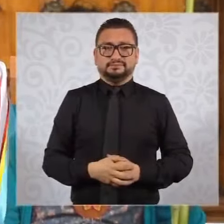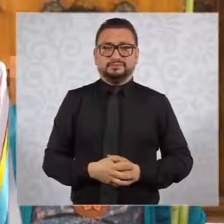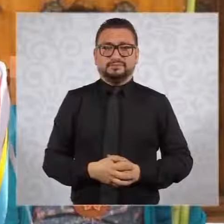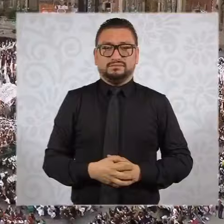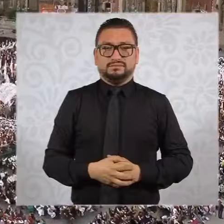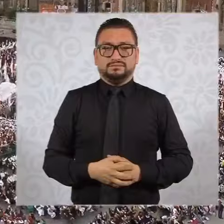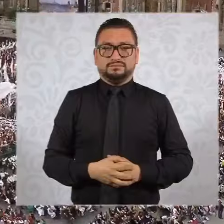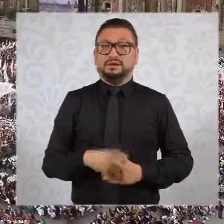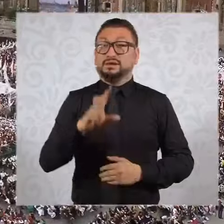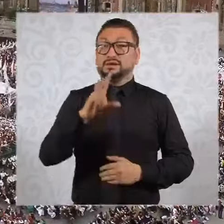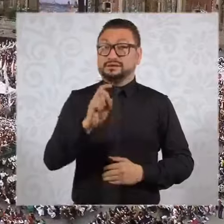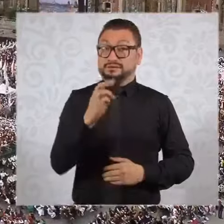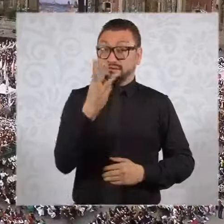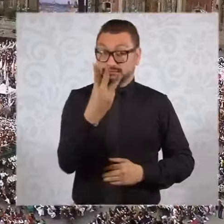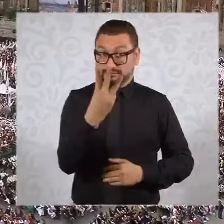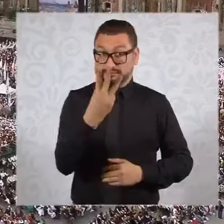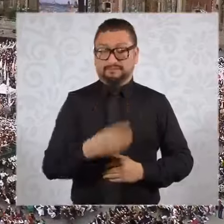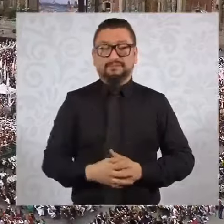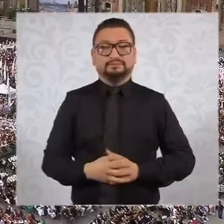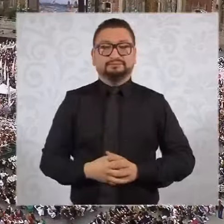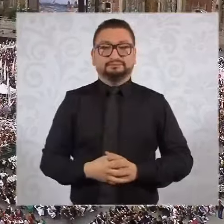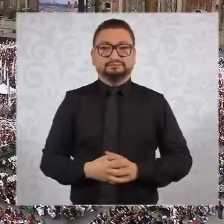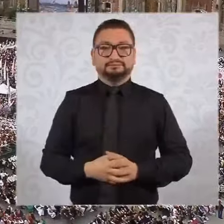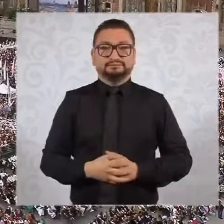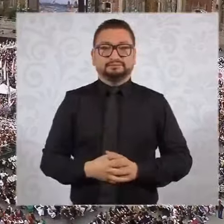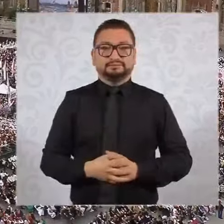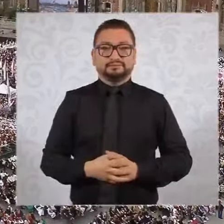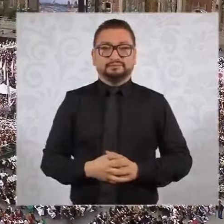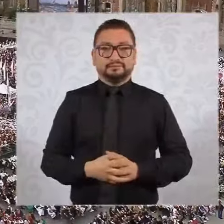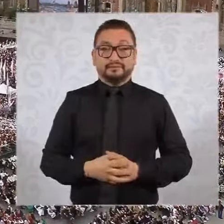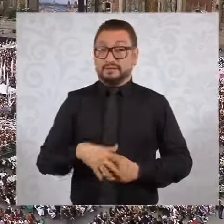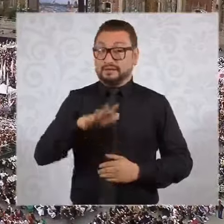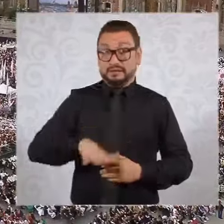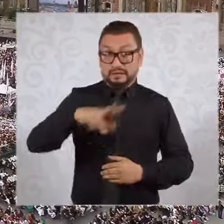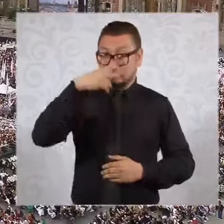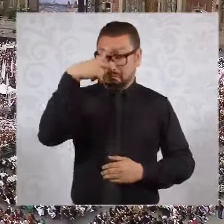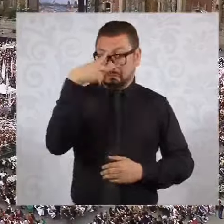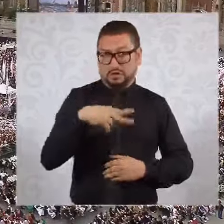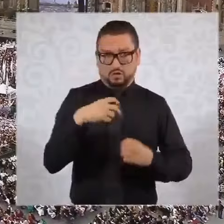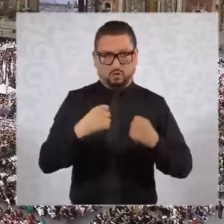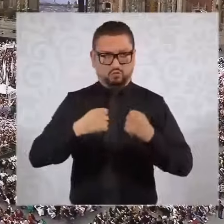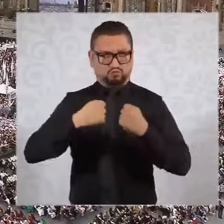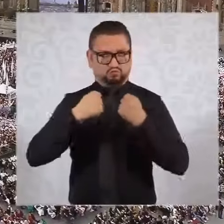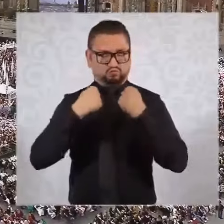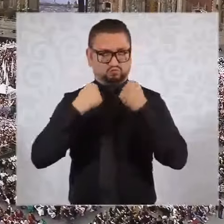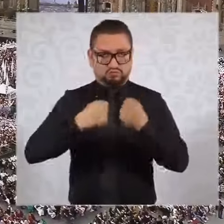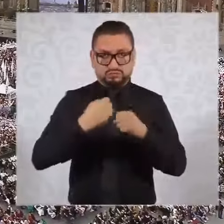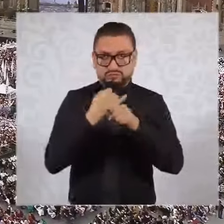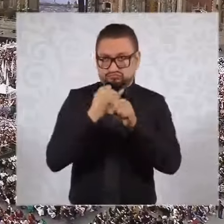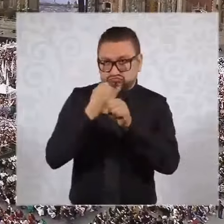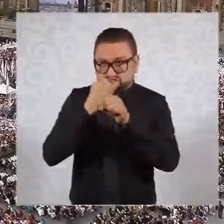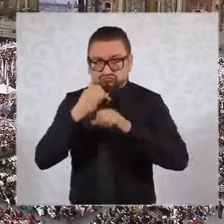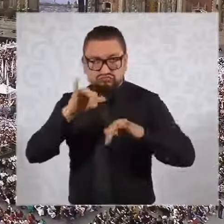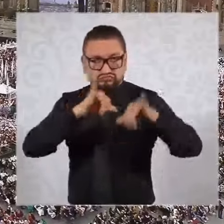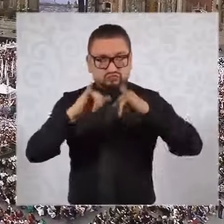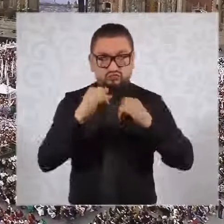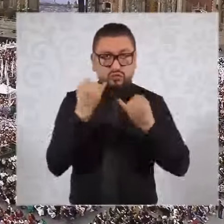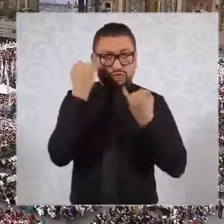Treinta y tres. Haremos de México una potencia científica y de la innovación.